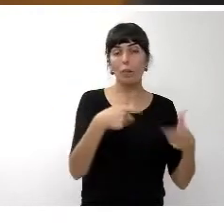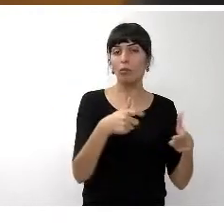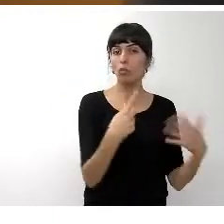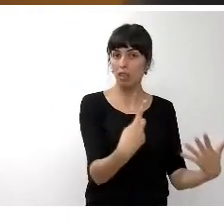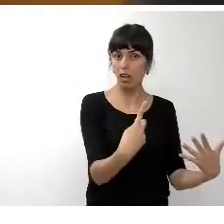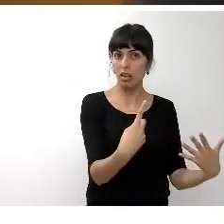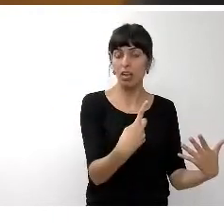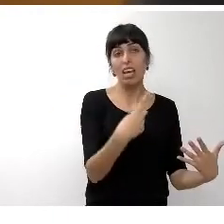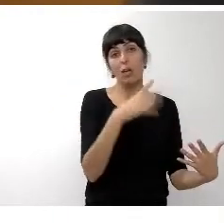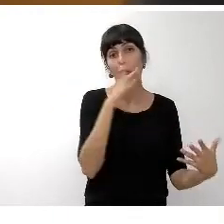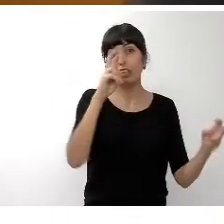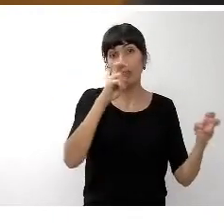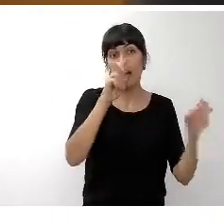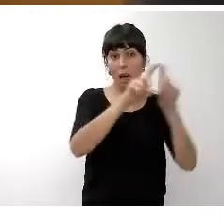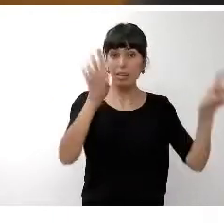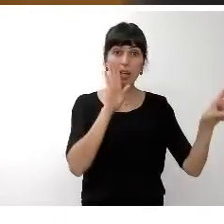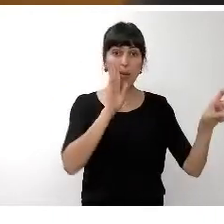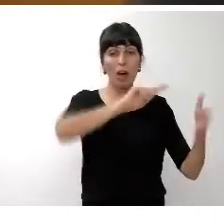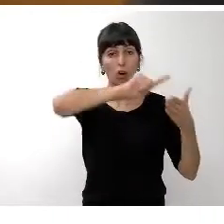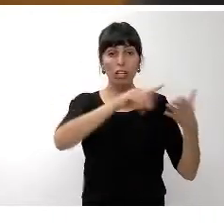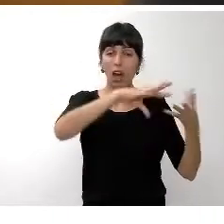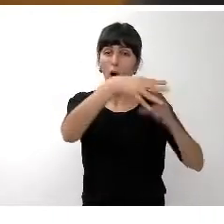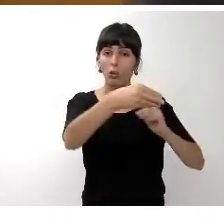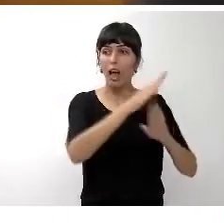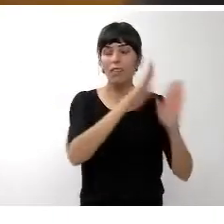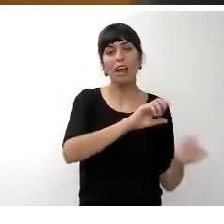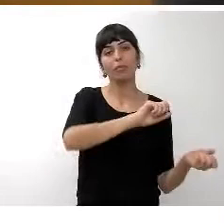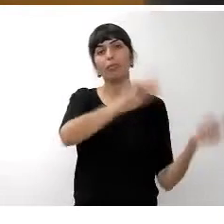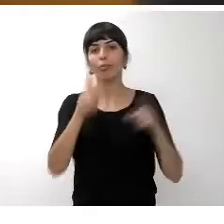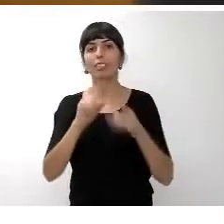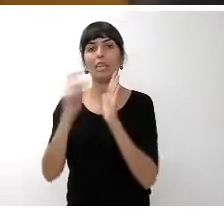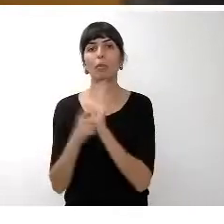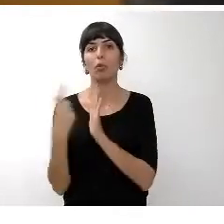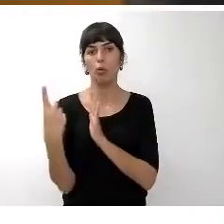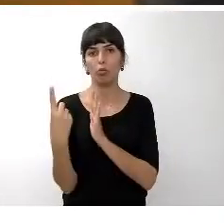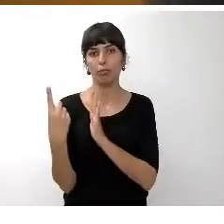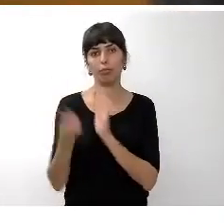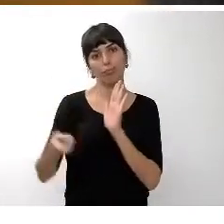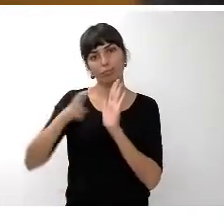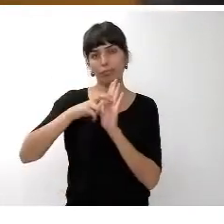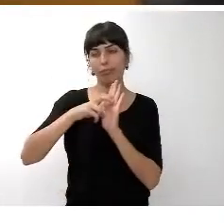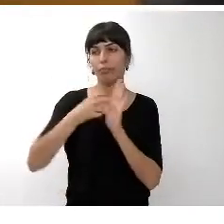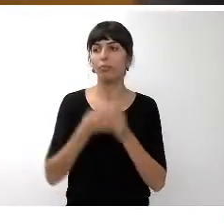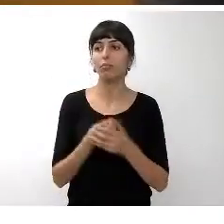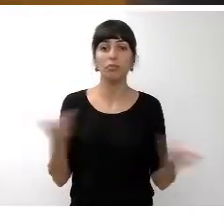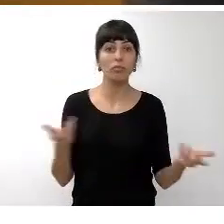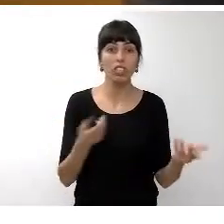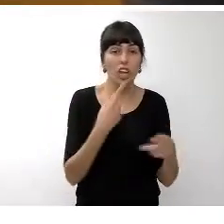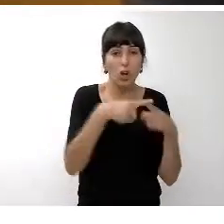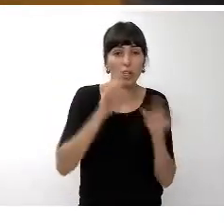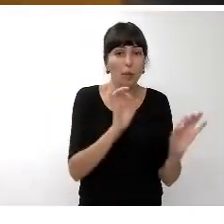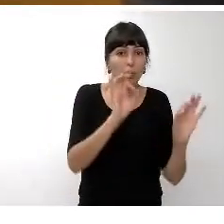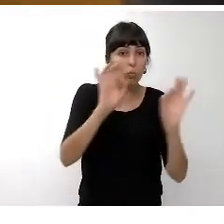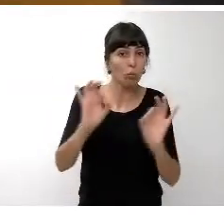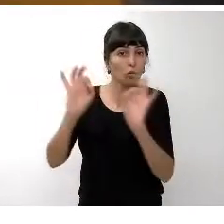por ajustes en el contrato de la prestación de servicios han de pasar al capítulo 2 con estos ajustes muy puntuales que he explicado